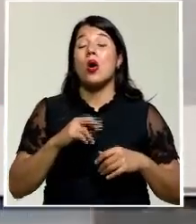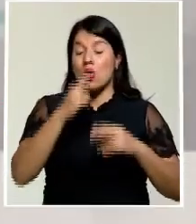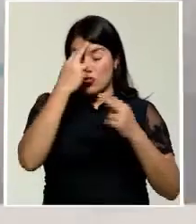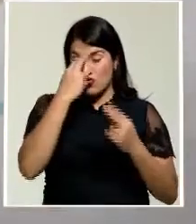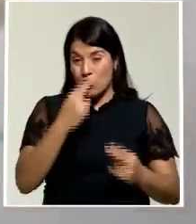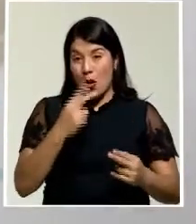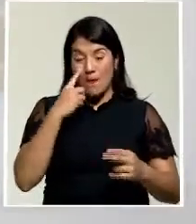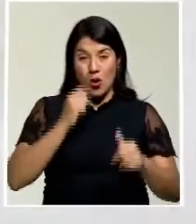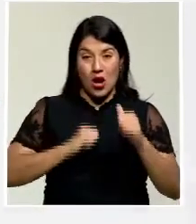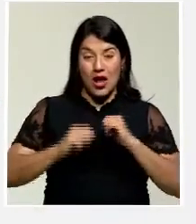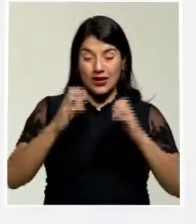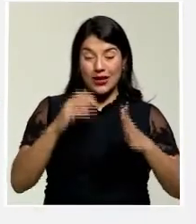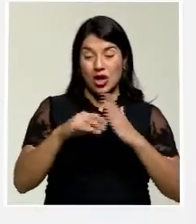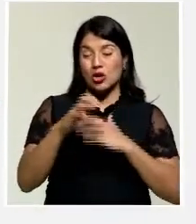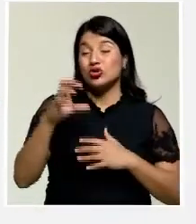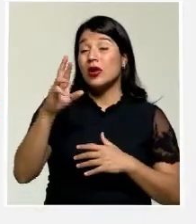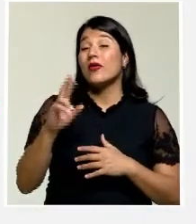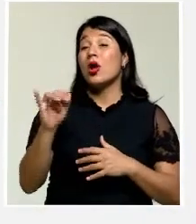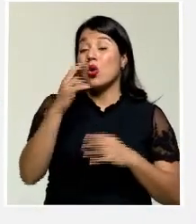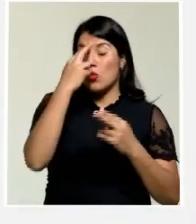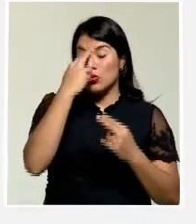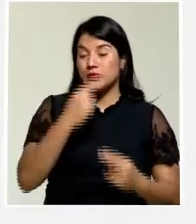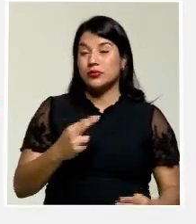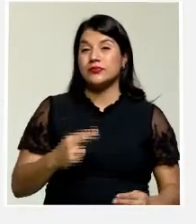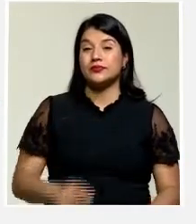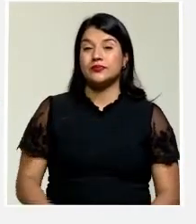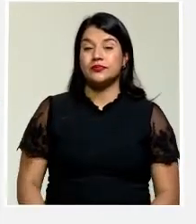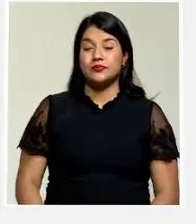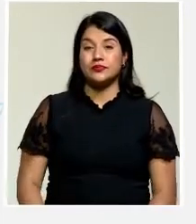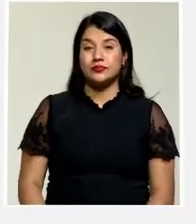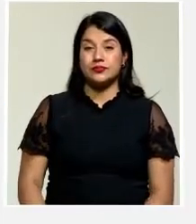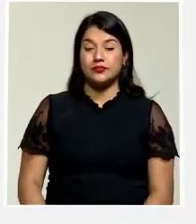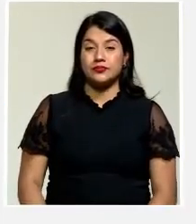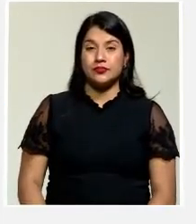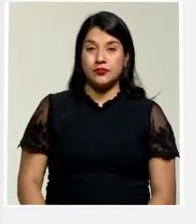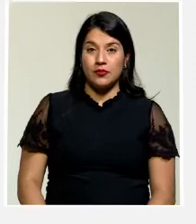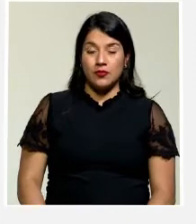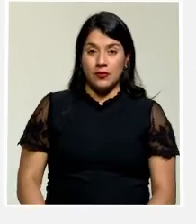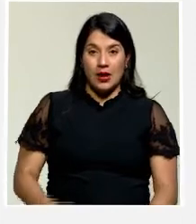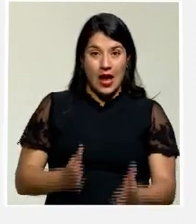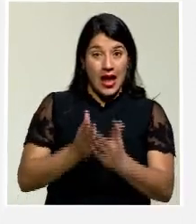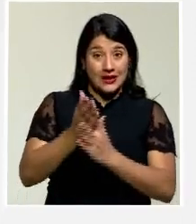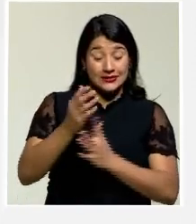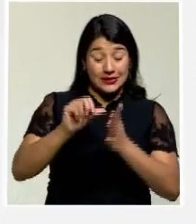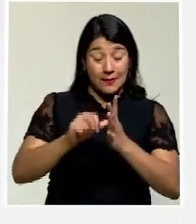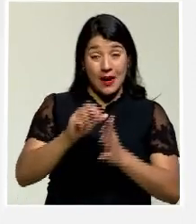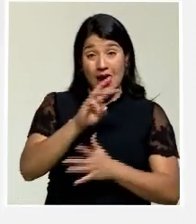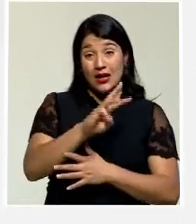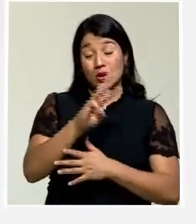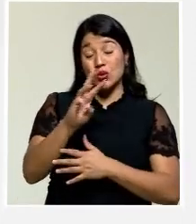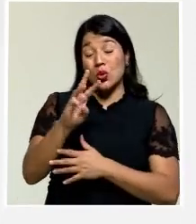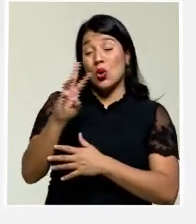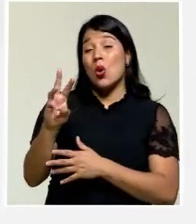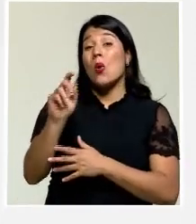su esfuerzo y un legado para futuras generaciones. Accese la página www